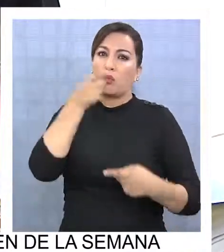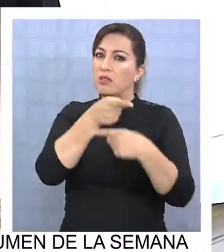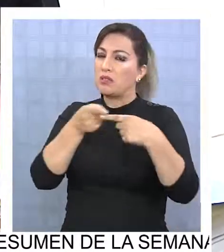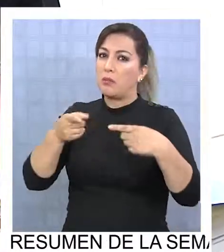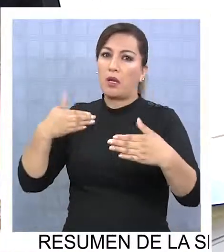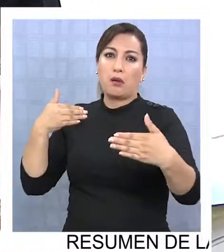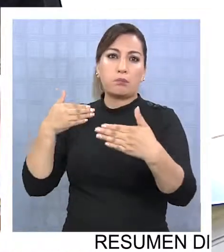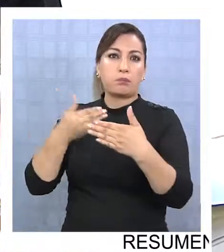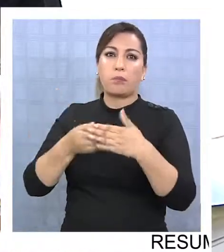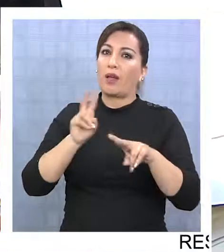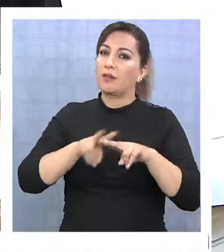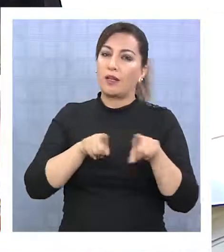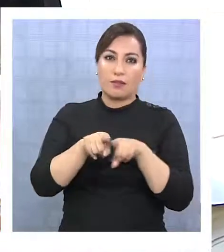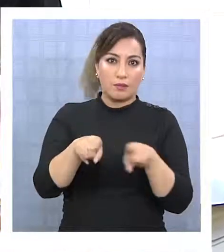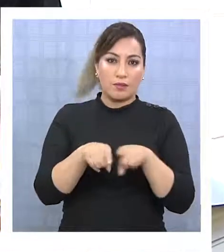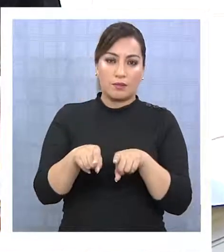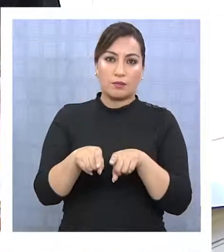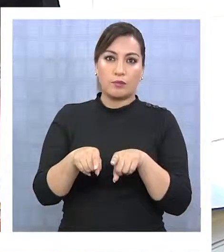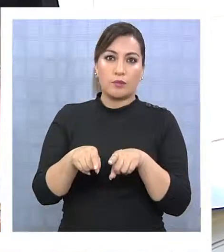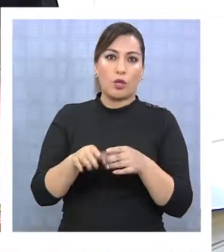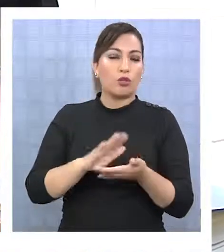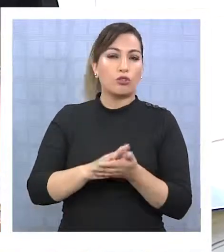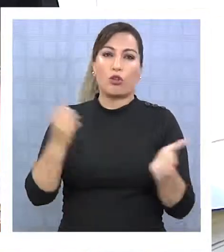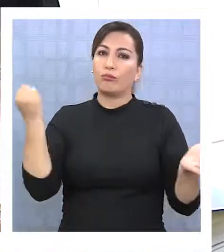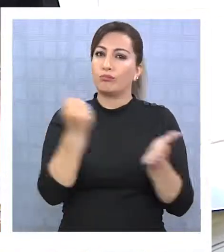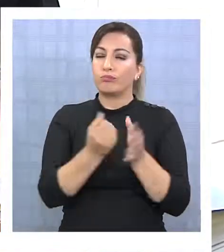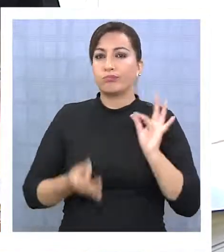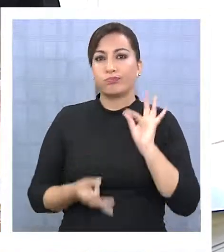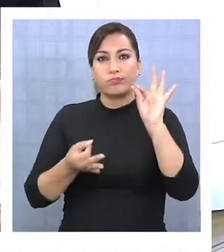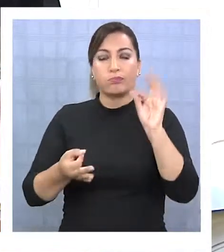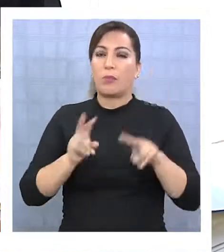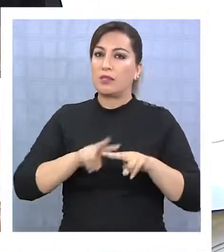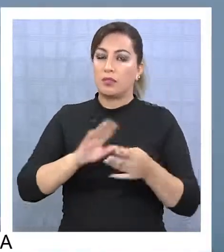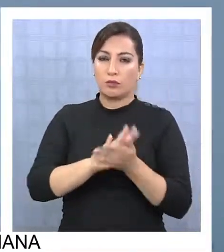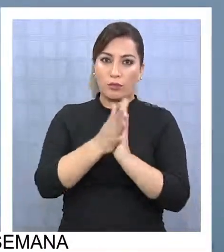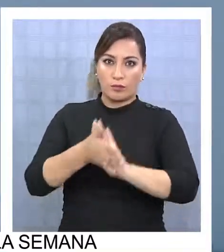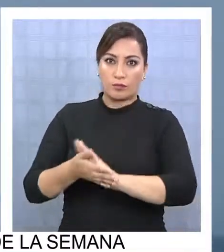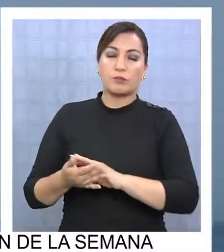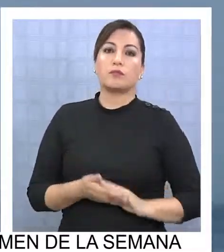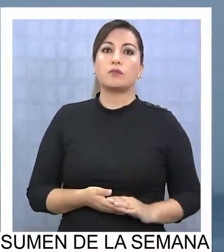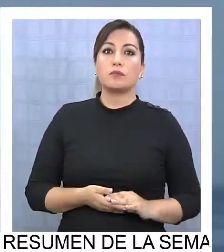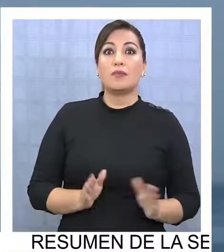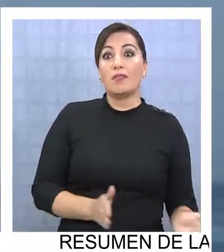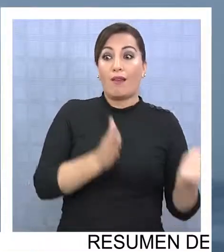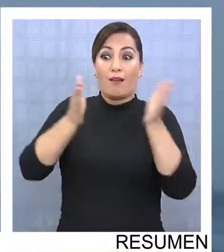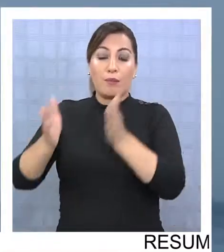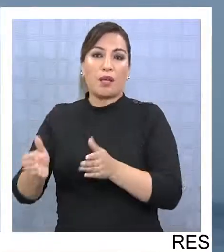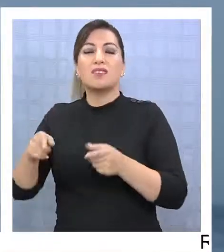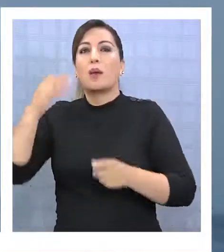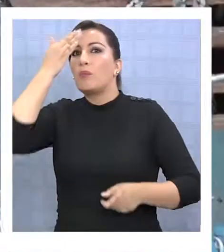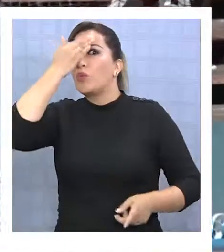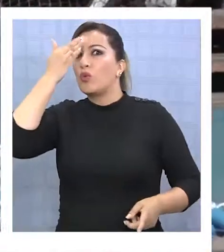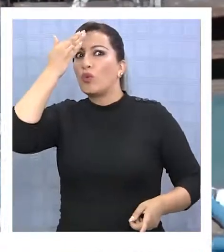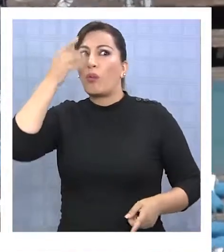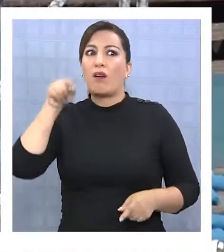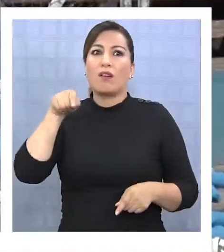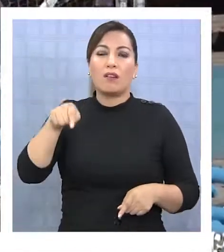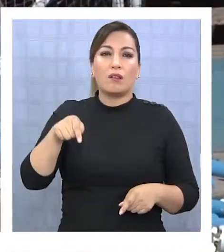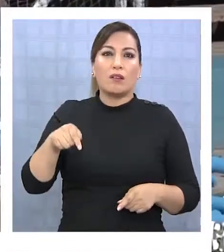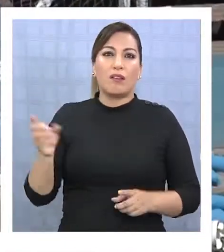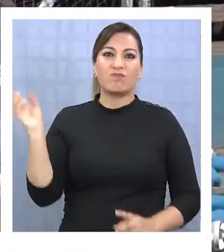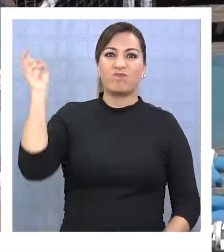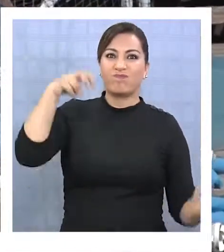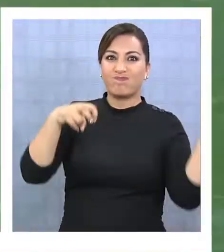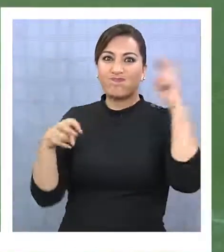semana ya estos trámites gestionados, ya con las certificaciones para poder hacer las conexiones. Por otro lado, preocupa ya la presencia de las